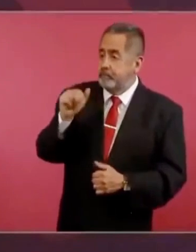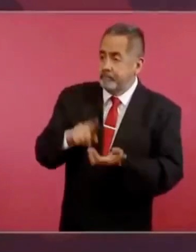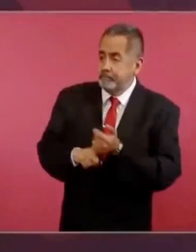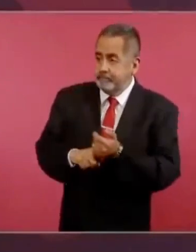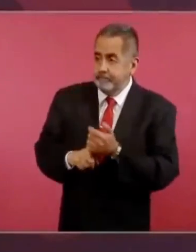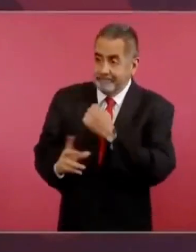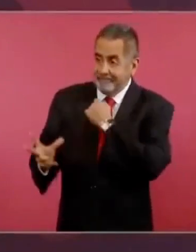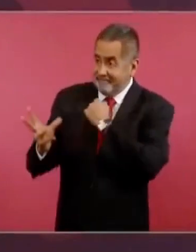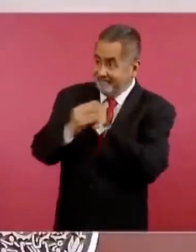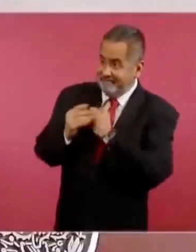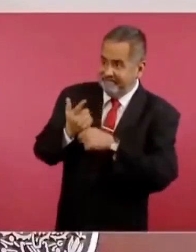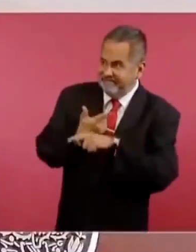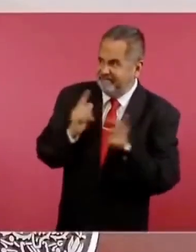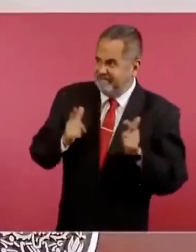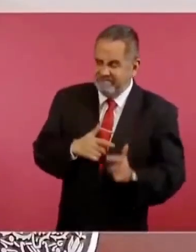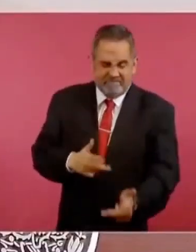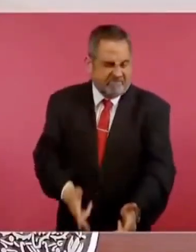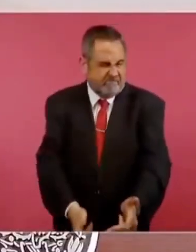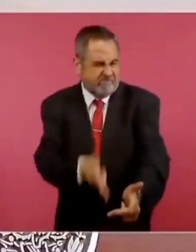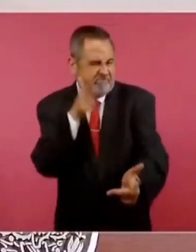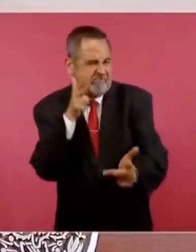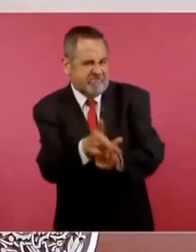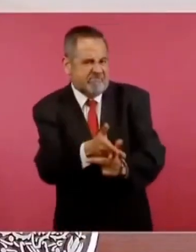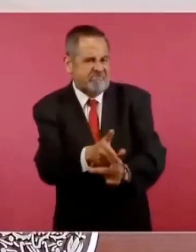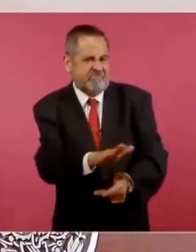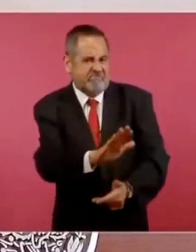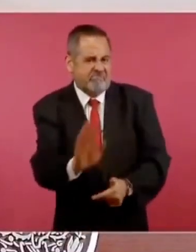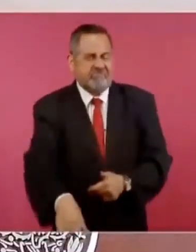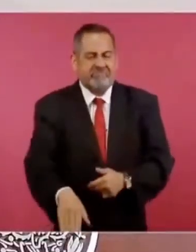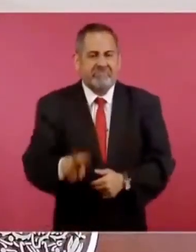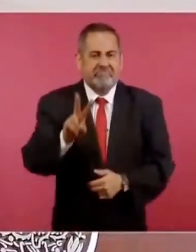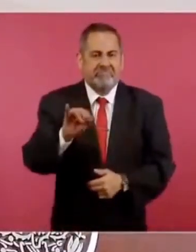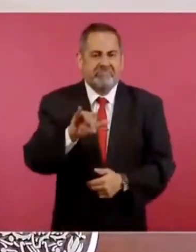el camino abierto para acabar con Villa.